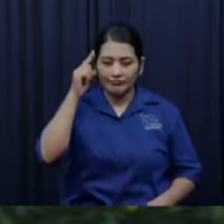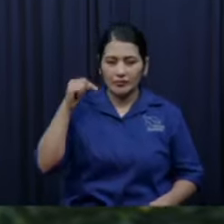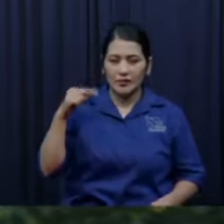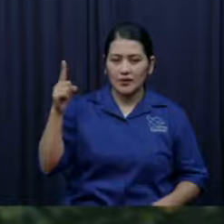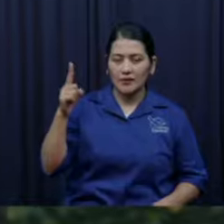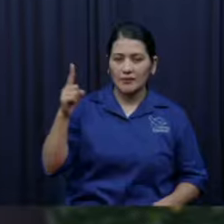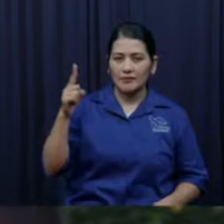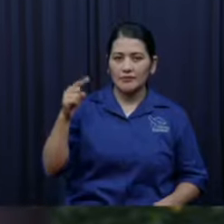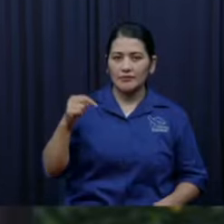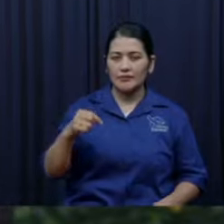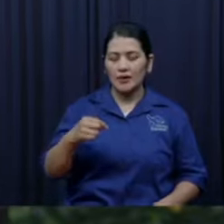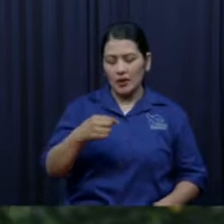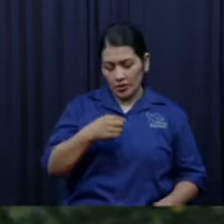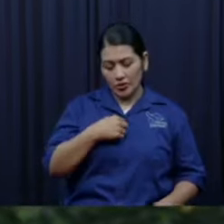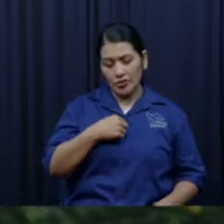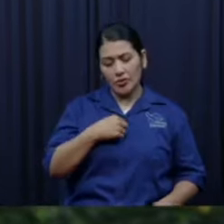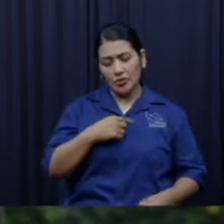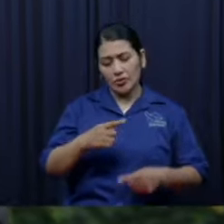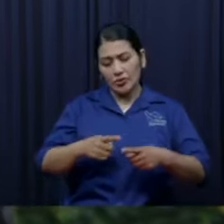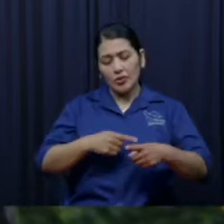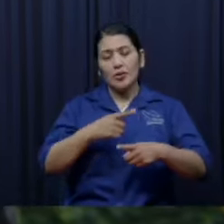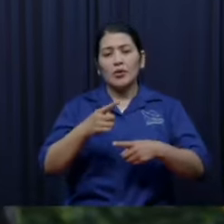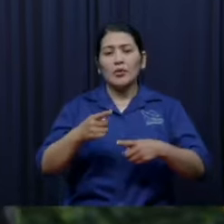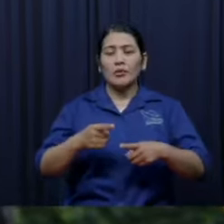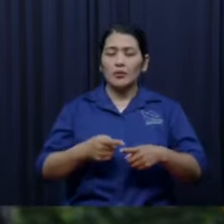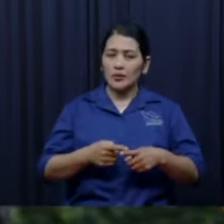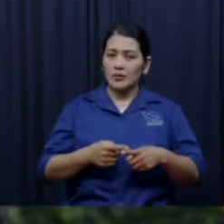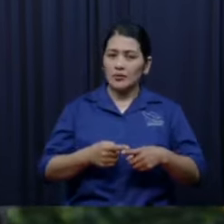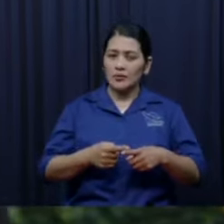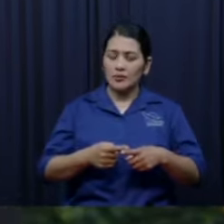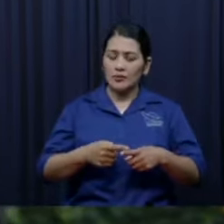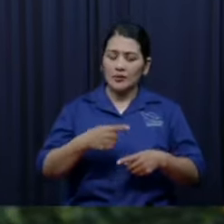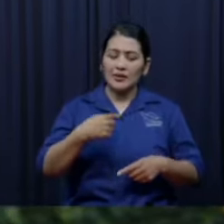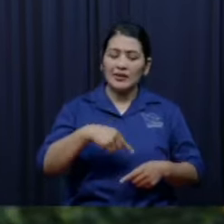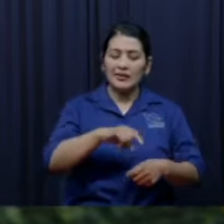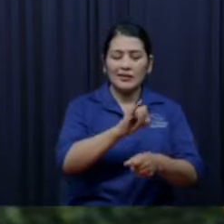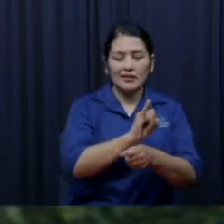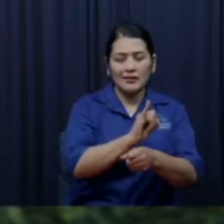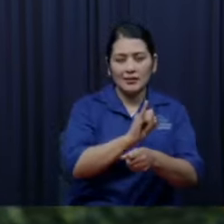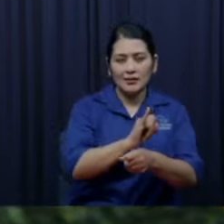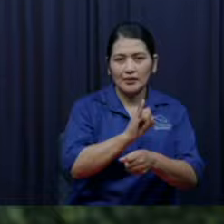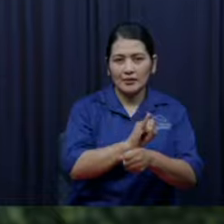pues doy algo doy algo entonces un día